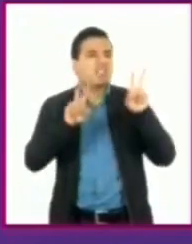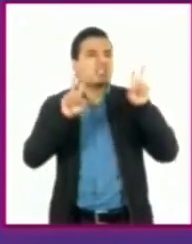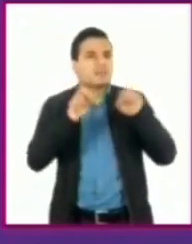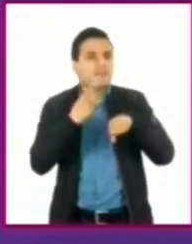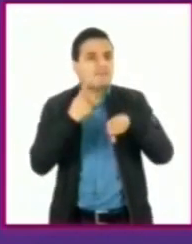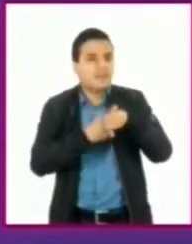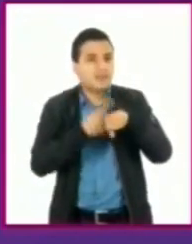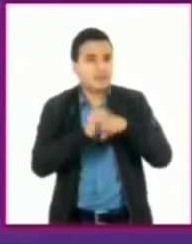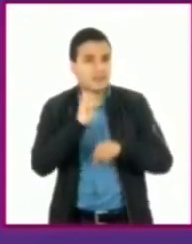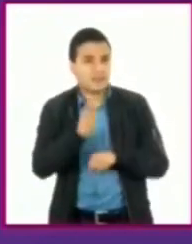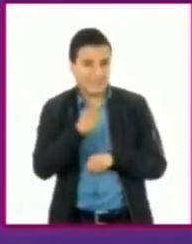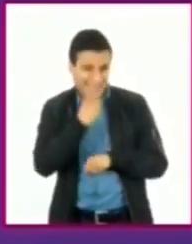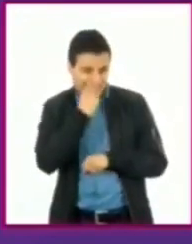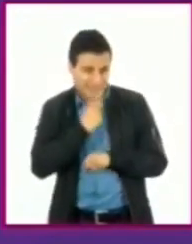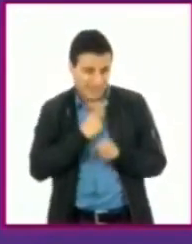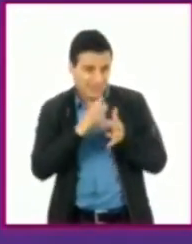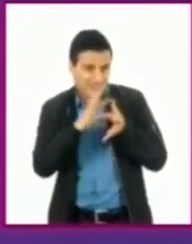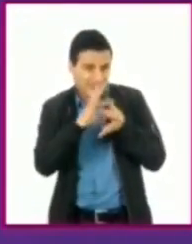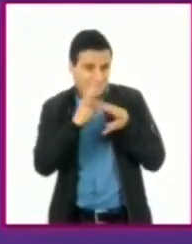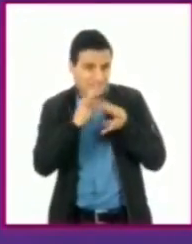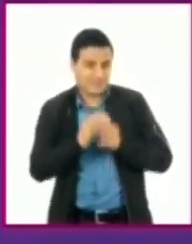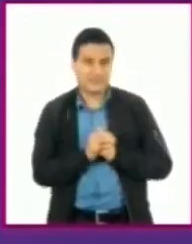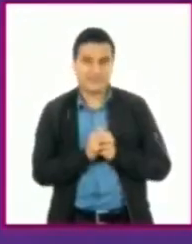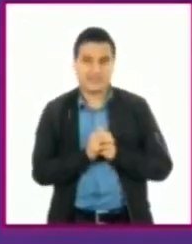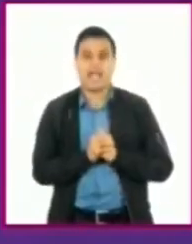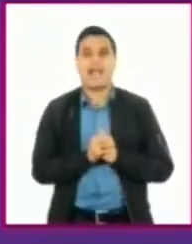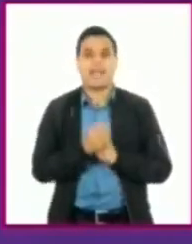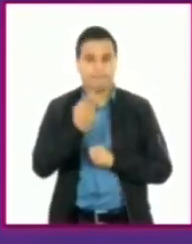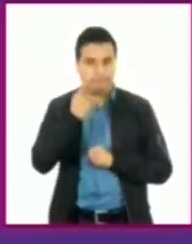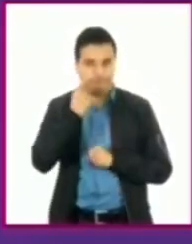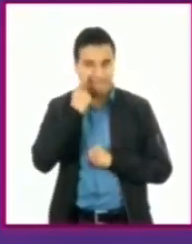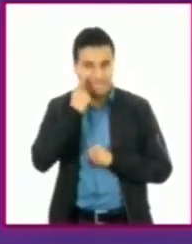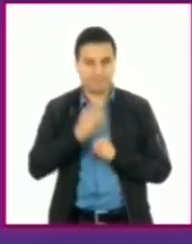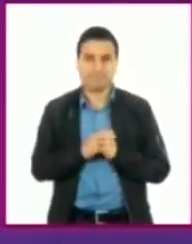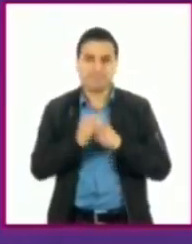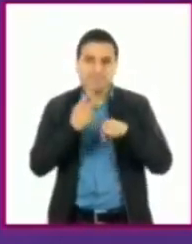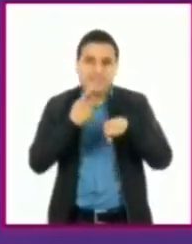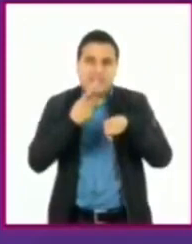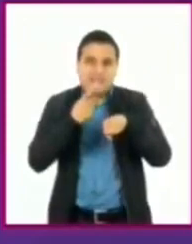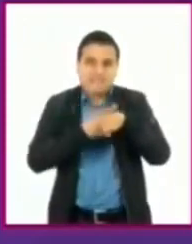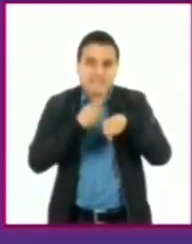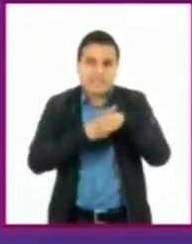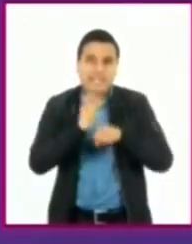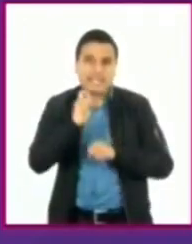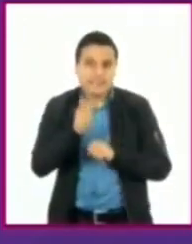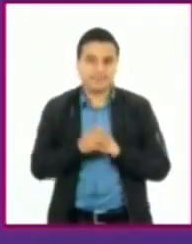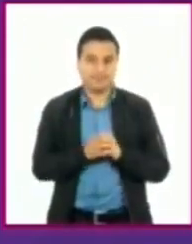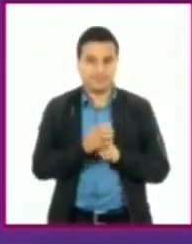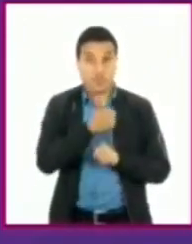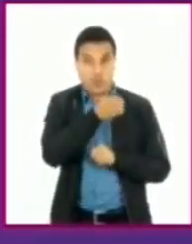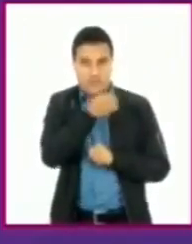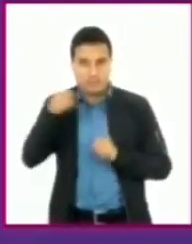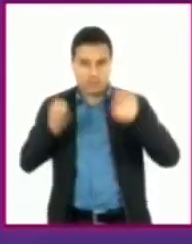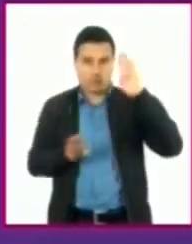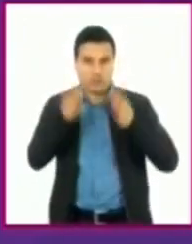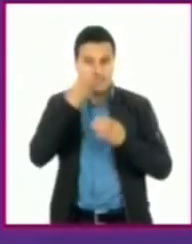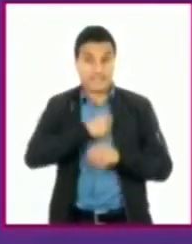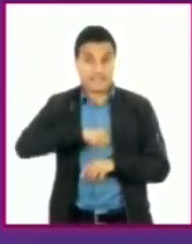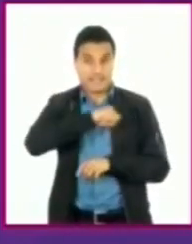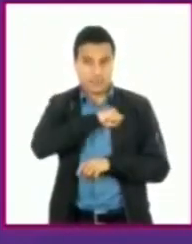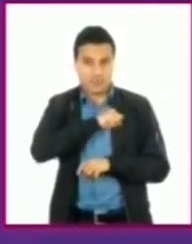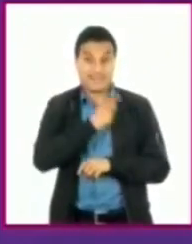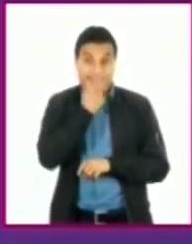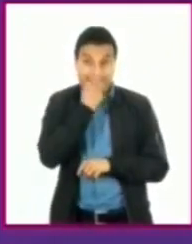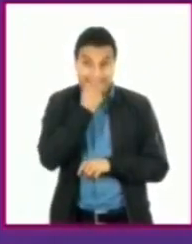¿Podría explicarme un poco de qué se trata? Pues bueno, una enfermedad, según la Organización Mundial de la Salud, es una